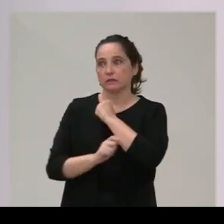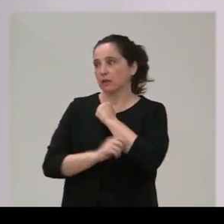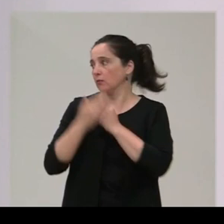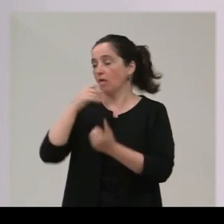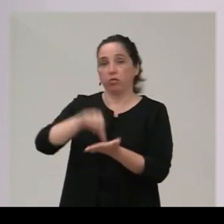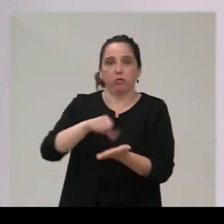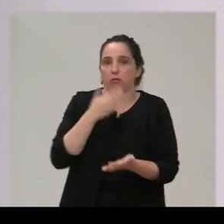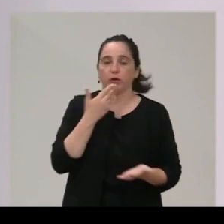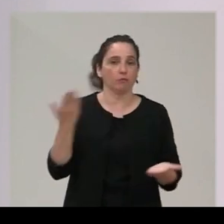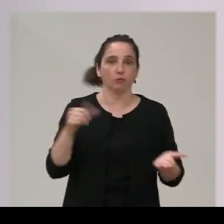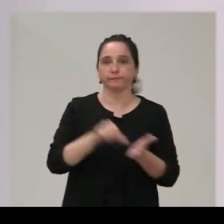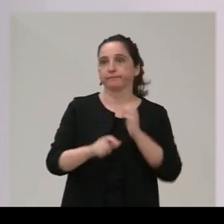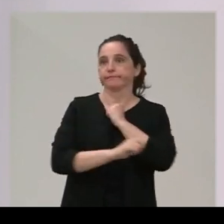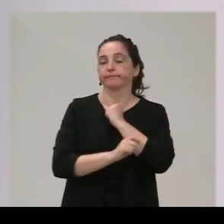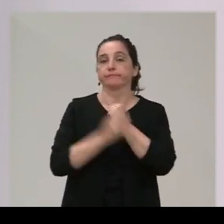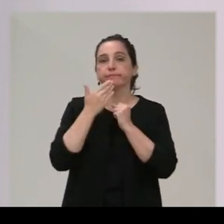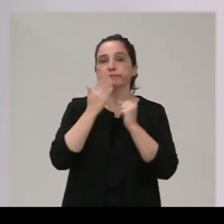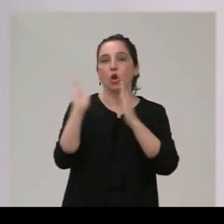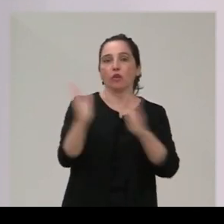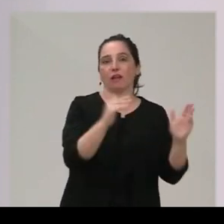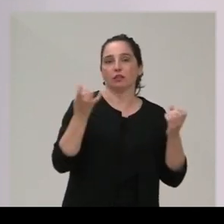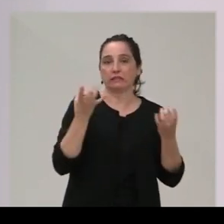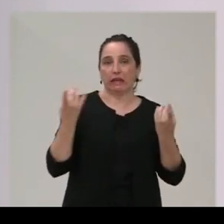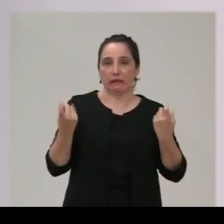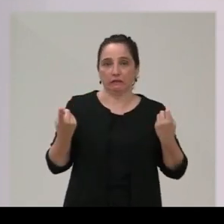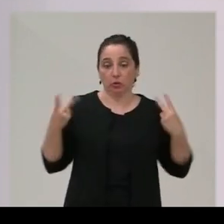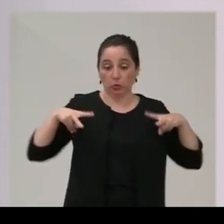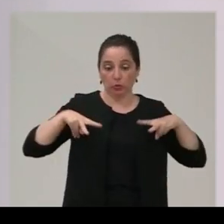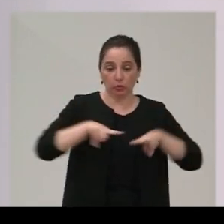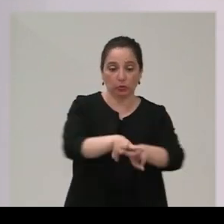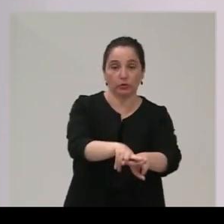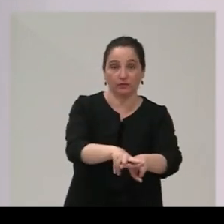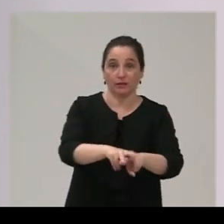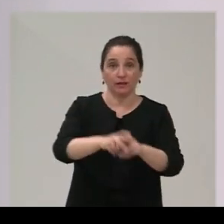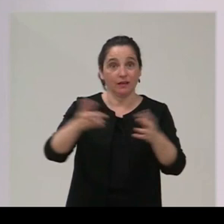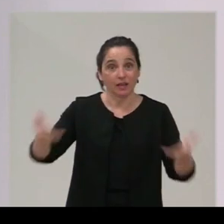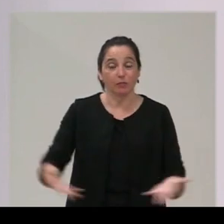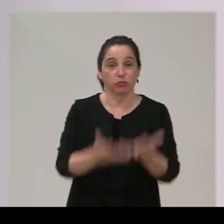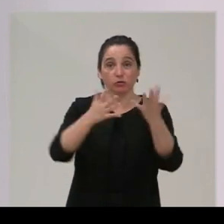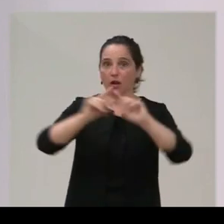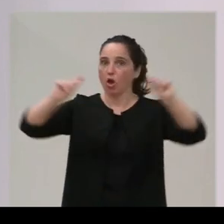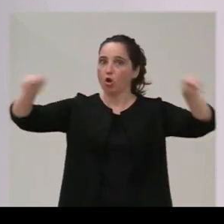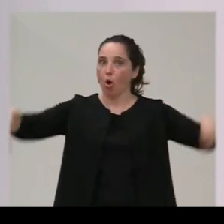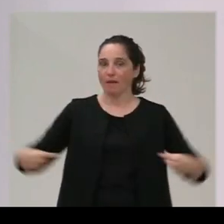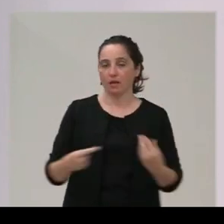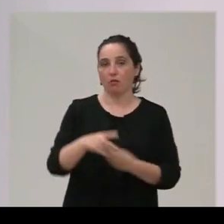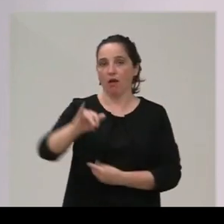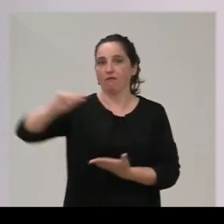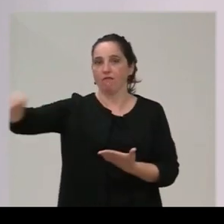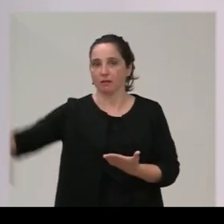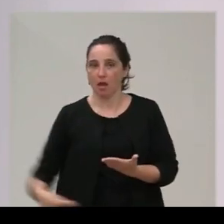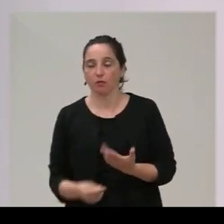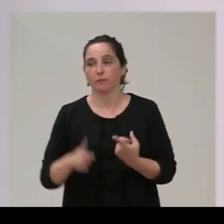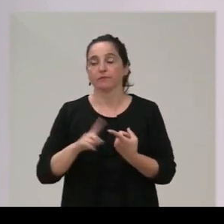la ciudad es estratégica la reordenación ferroviaria que se ratifique que se impulse ese convenio que ya tenemos firmado